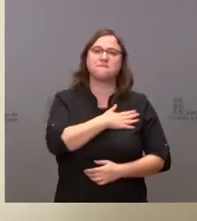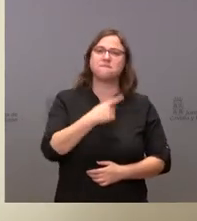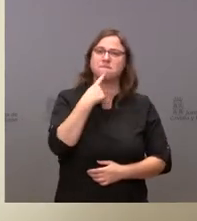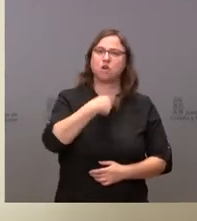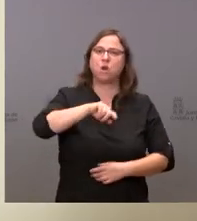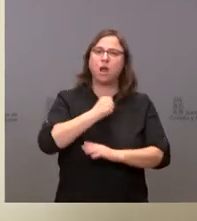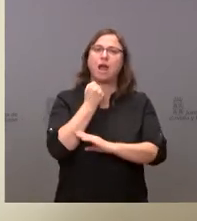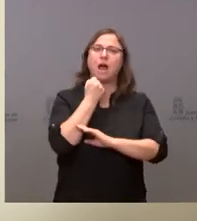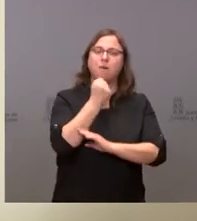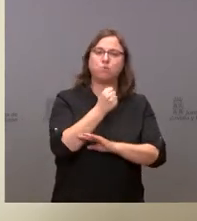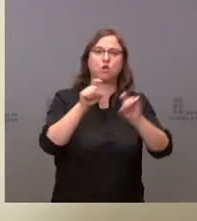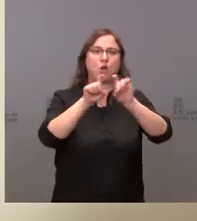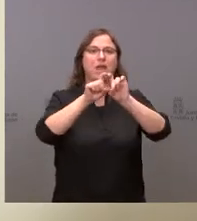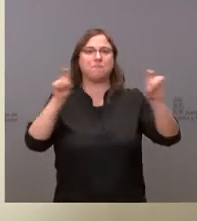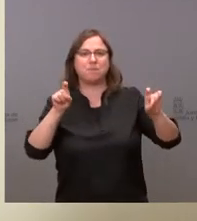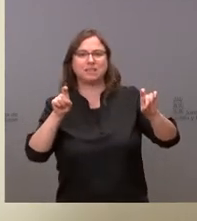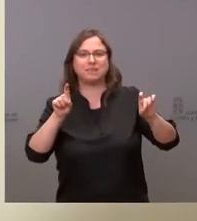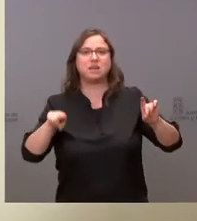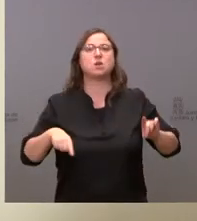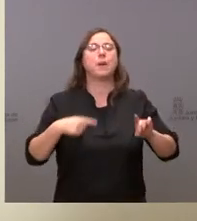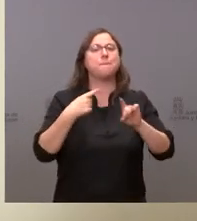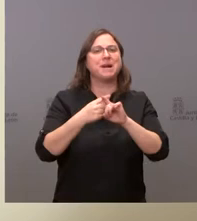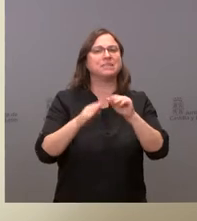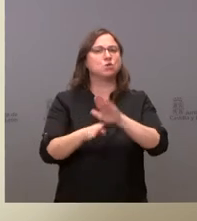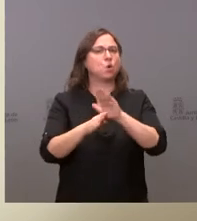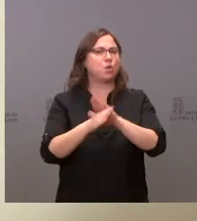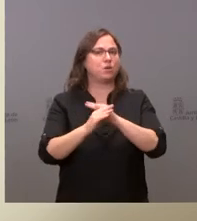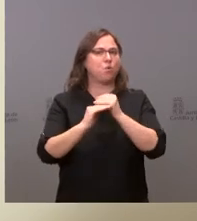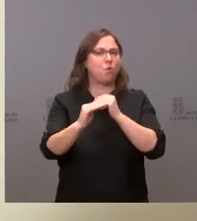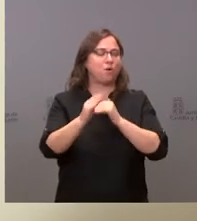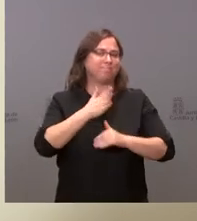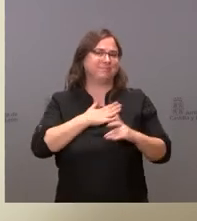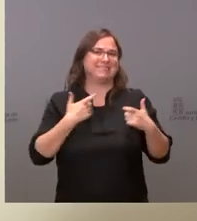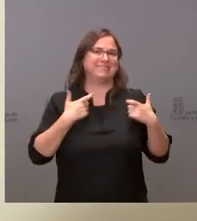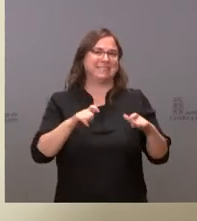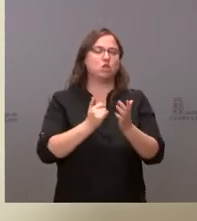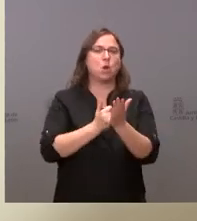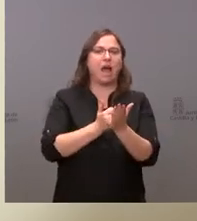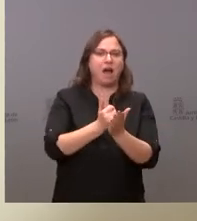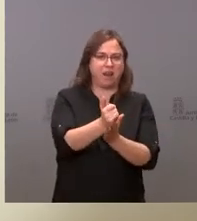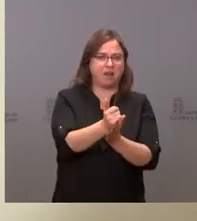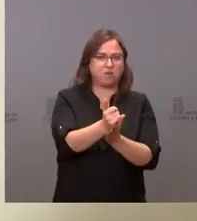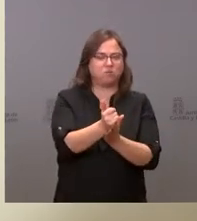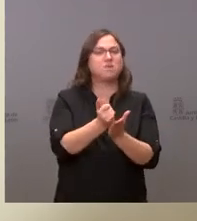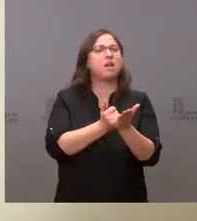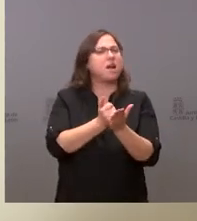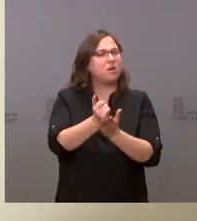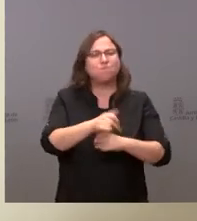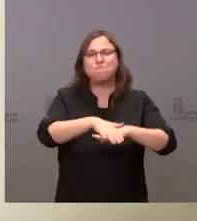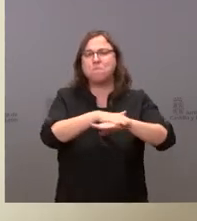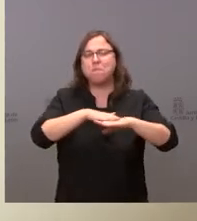a las empresas, a la natalidad y a la continuidad de nuestro sector agrario, que son esenciales para